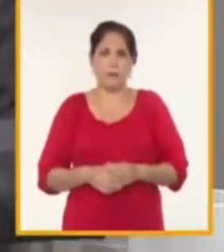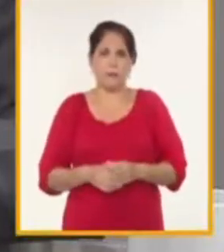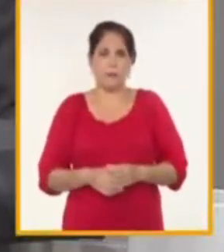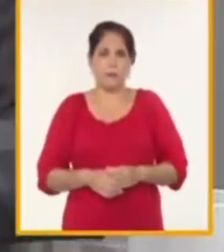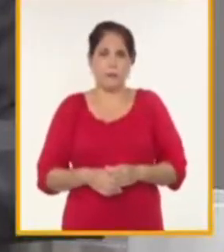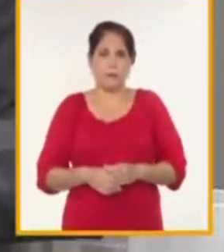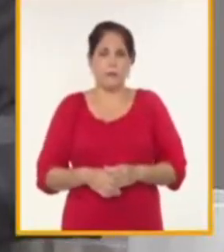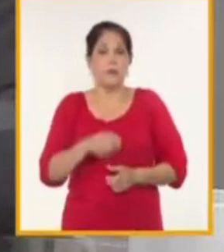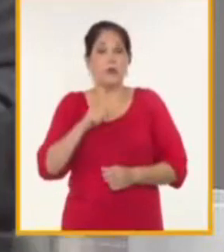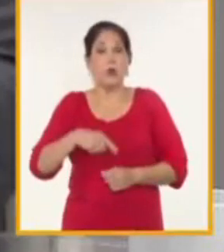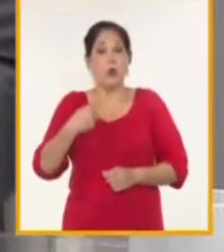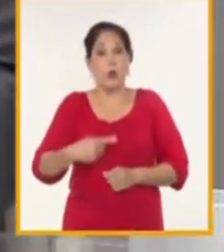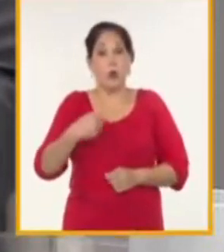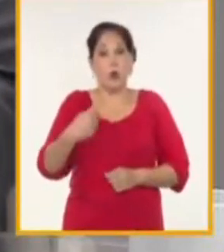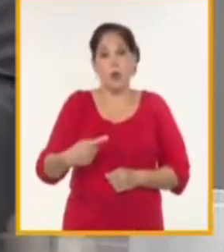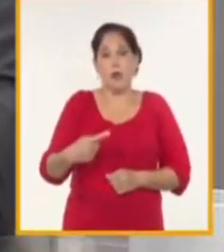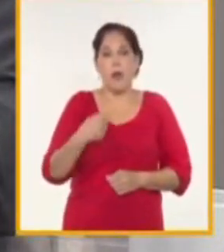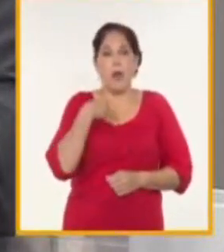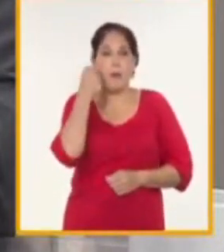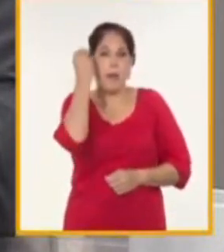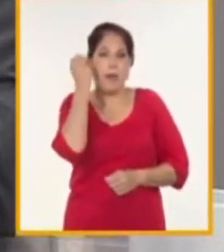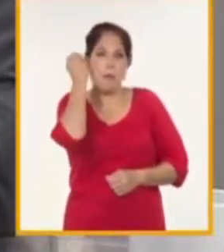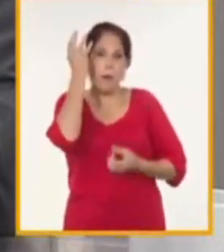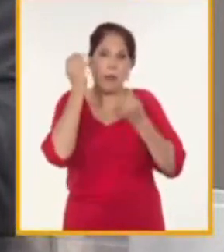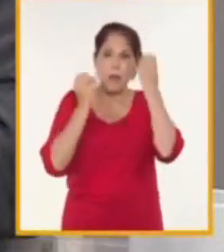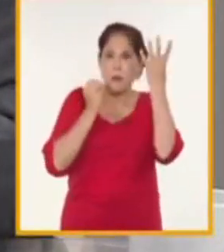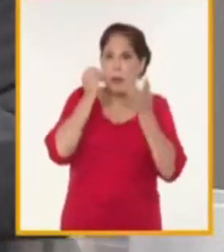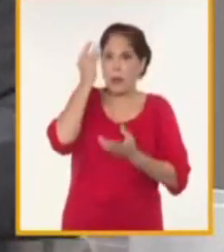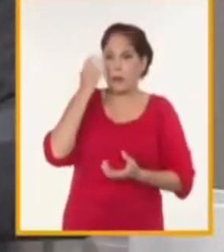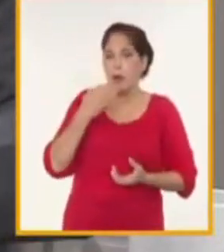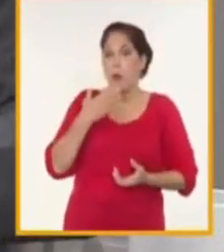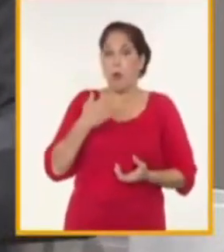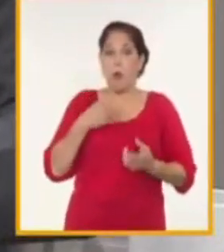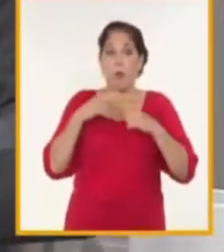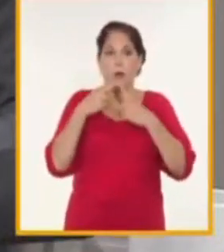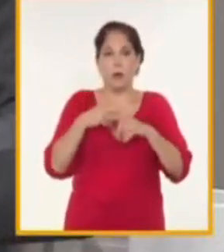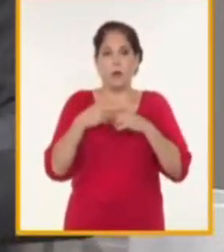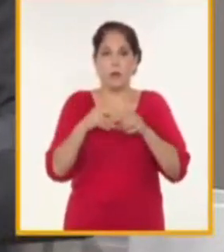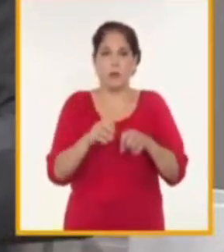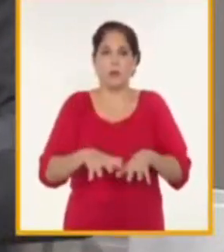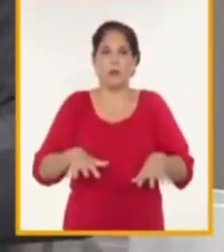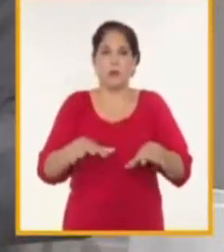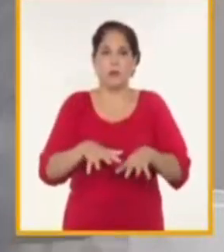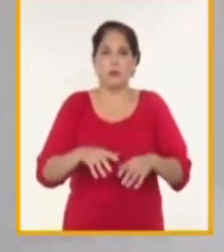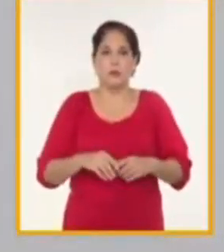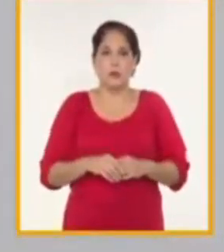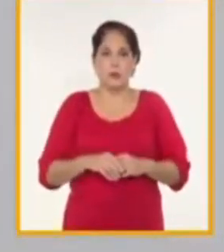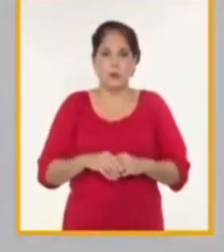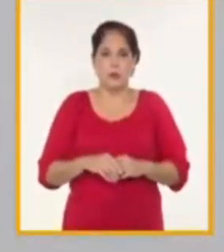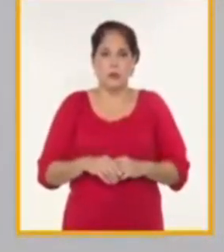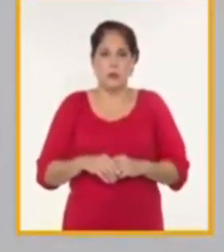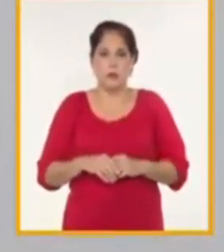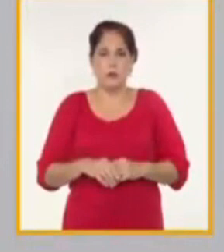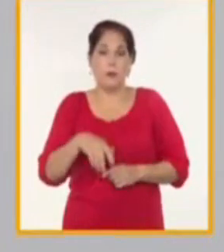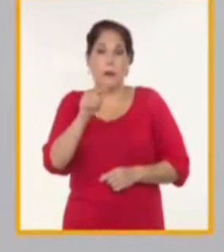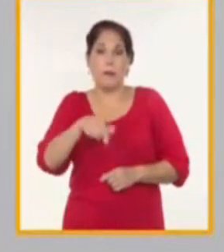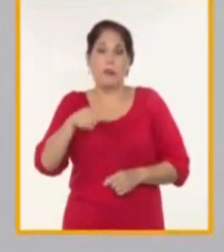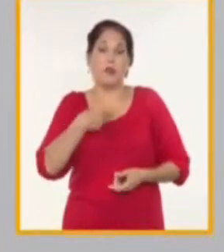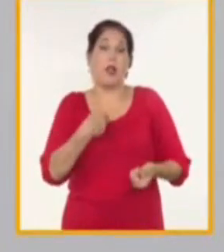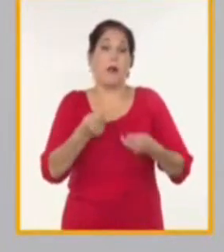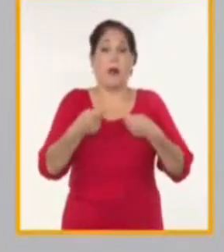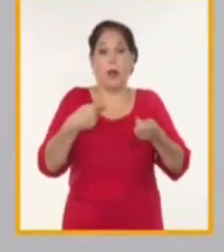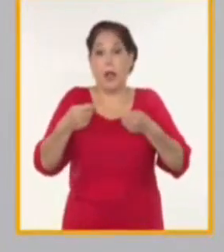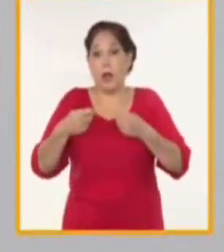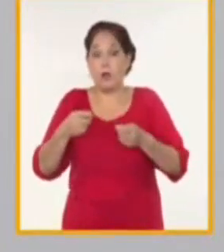cada día tenemos que reinventarnos más para que nuestros inversores puedan materializar sus negocios